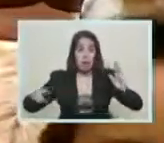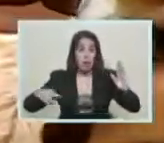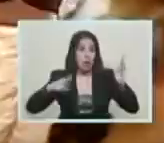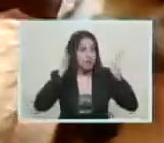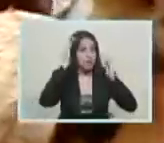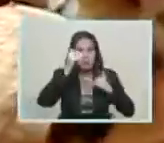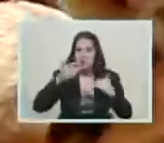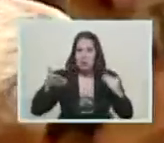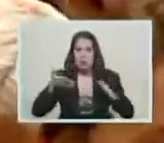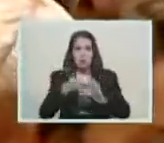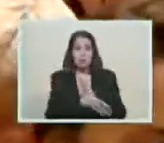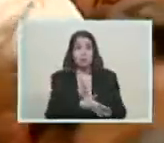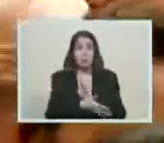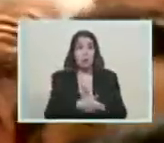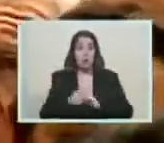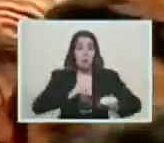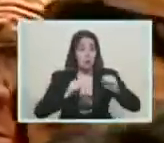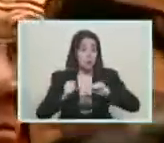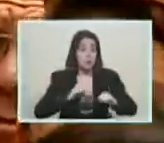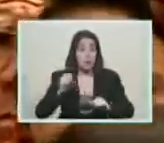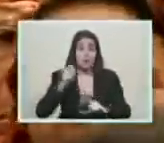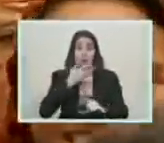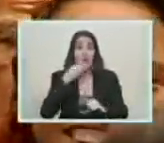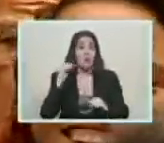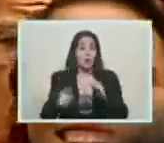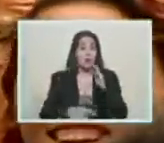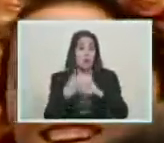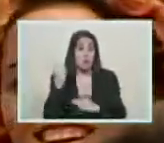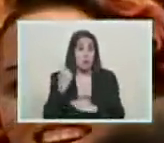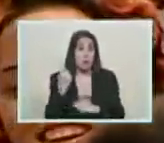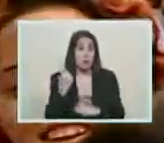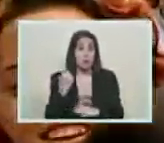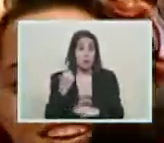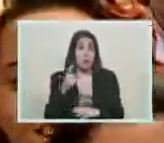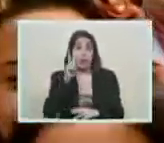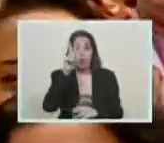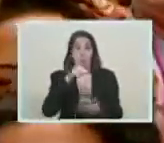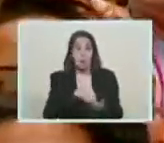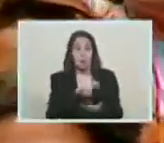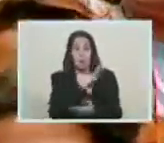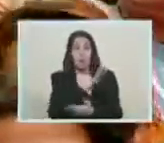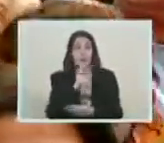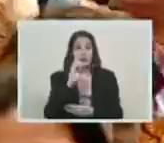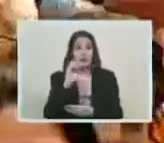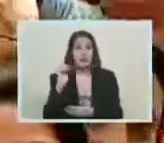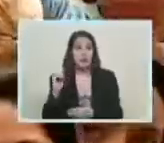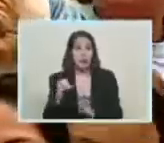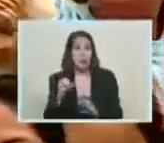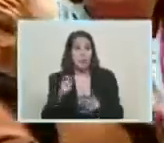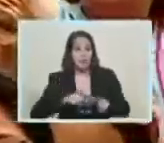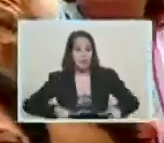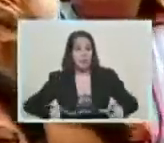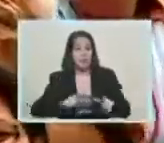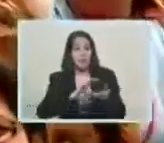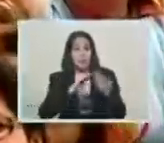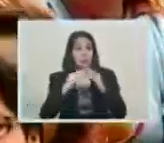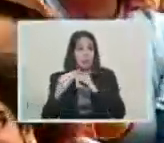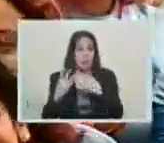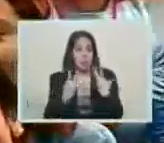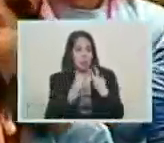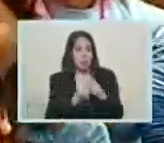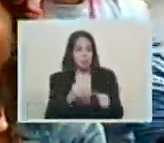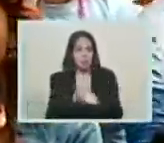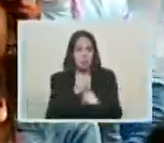Recreadoras del Plan Chamba Juvenil, estarán en 2.400 espacios comunitarios y articulando, por supuesto, con los